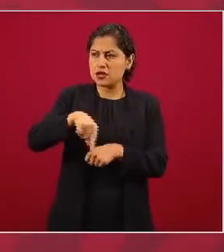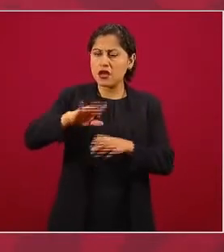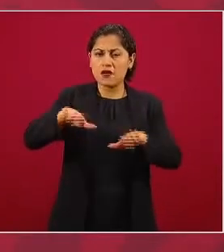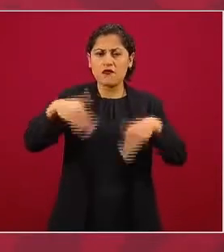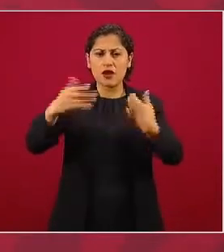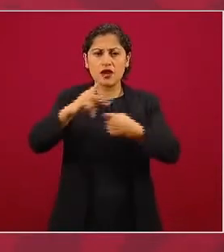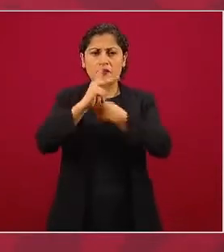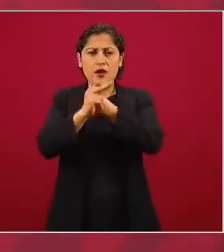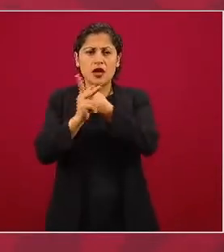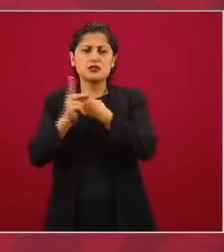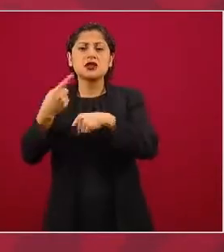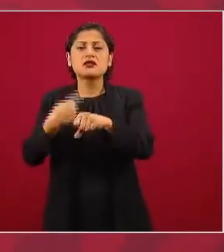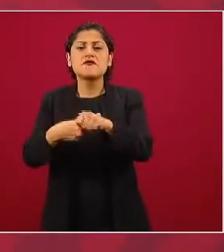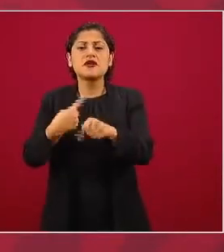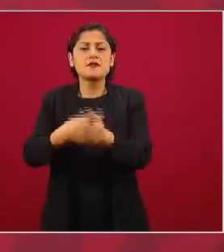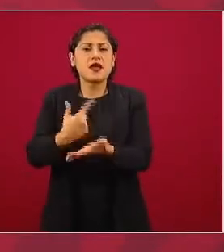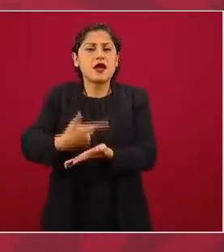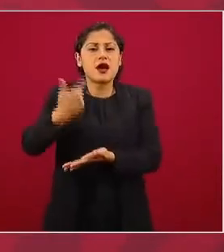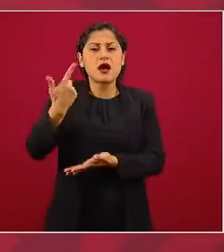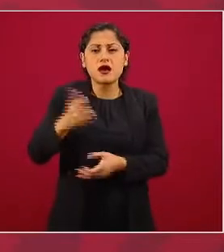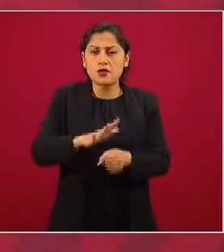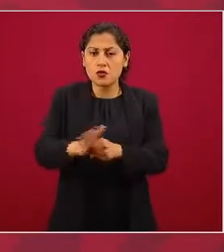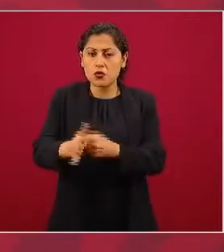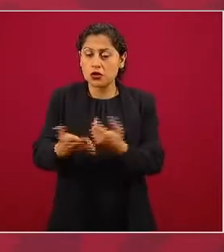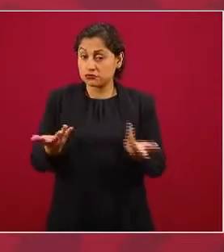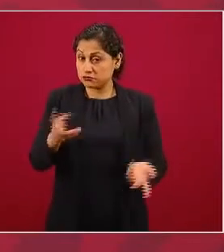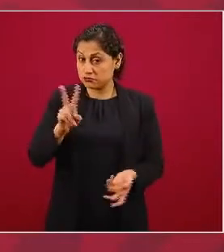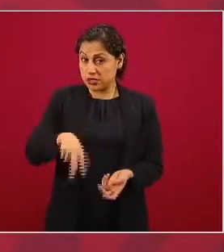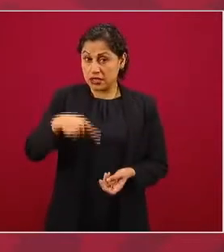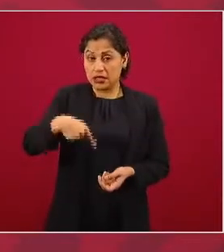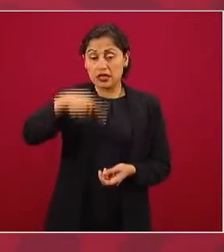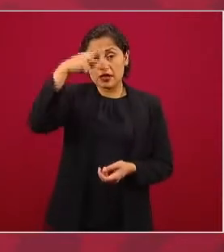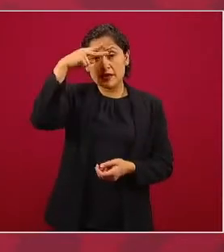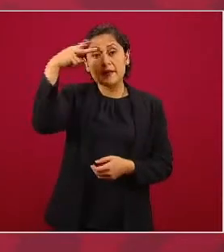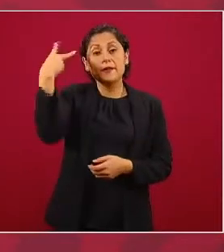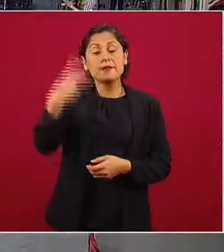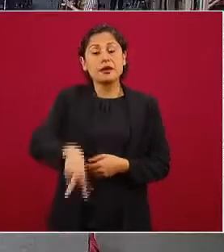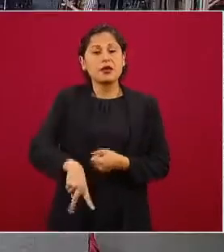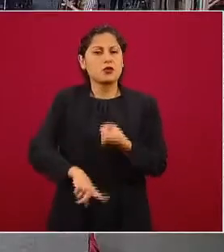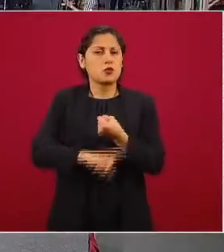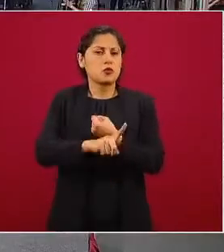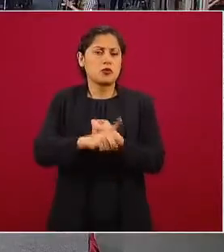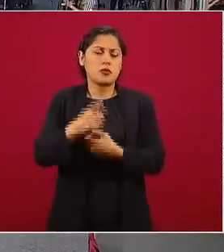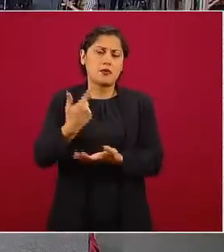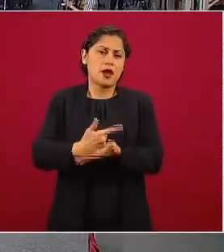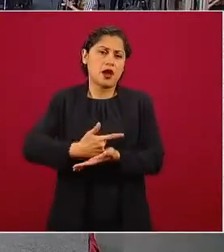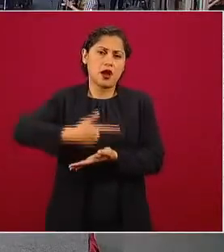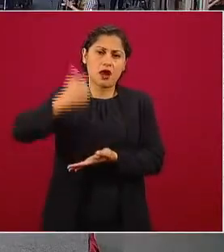desgraciadamente padecido más por esas enfermedades,